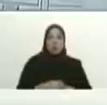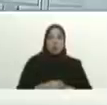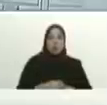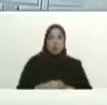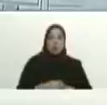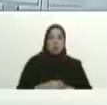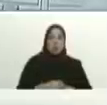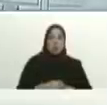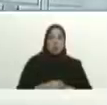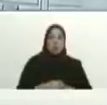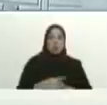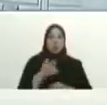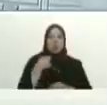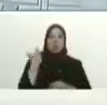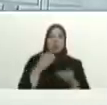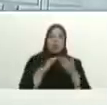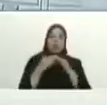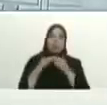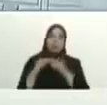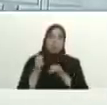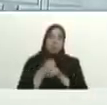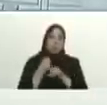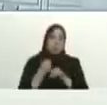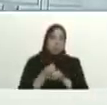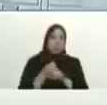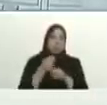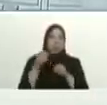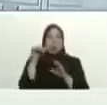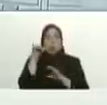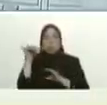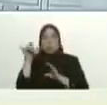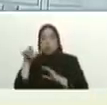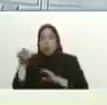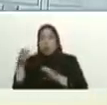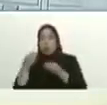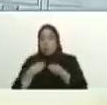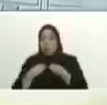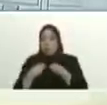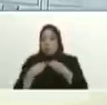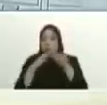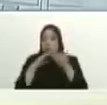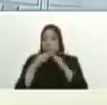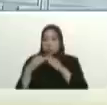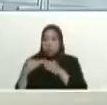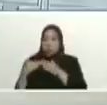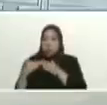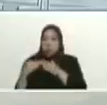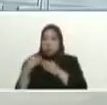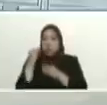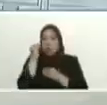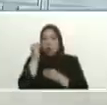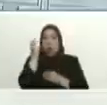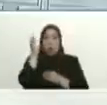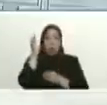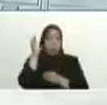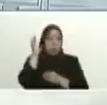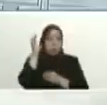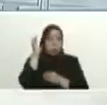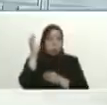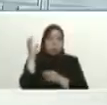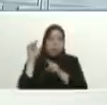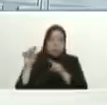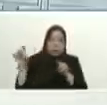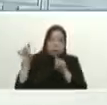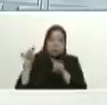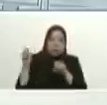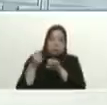poder popular con los vecinos con las vecinas reforzar la conciencia los valores